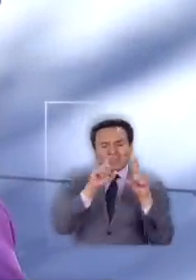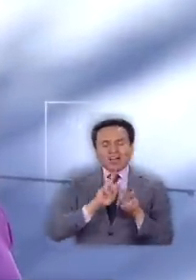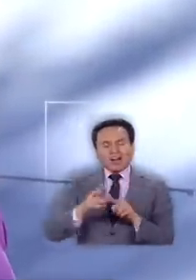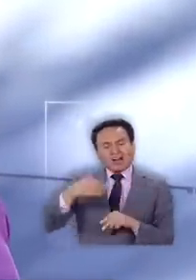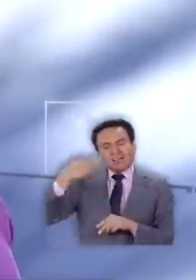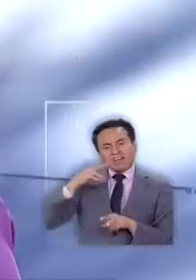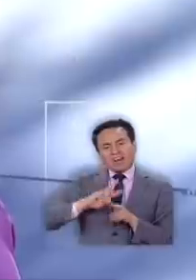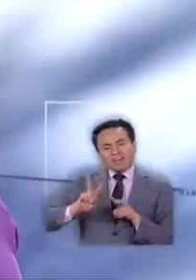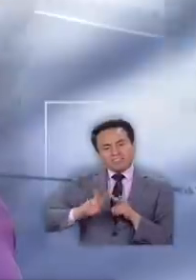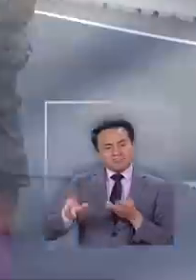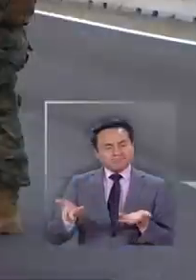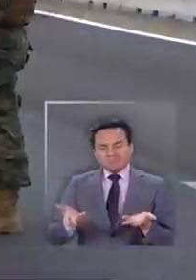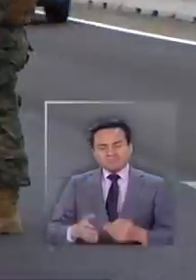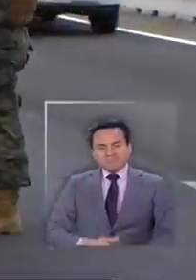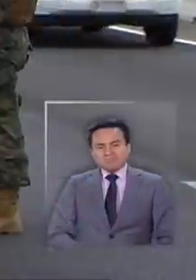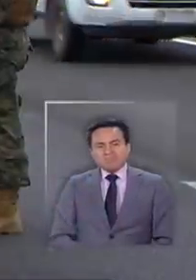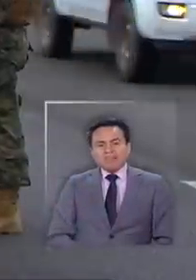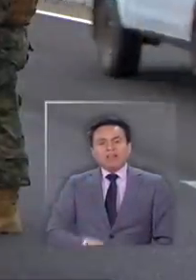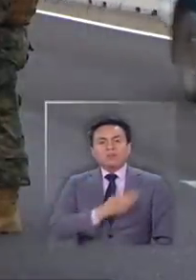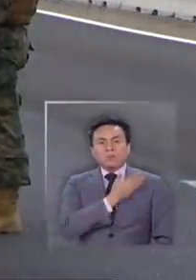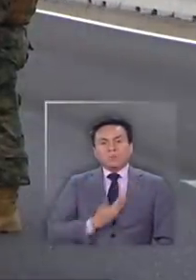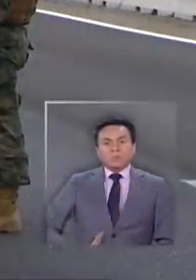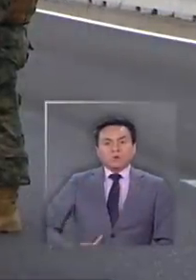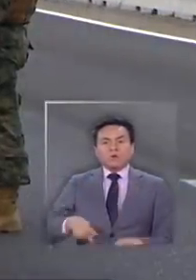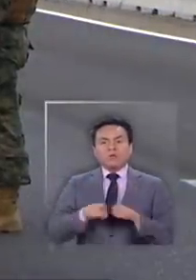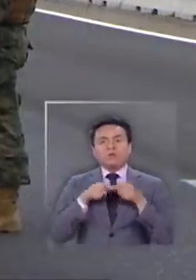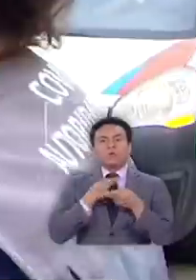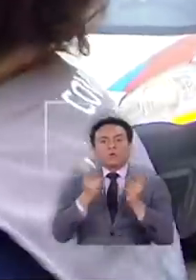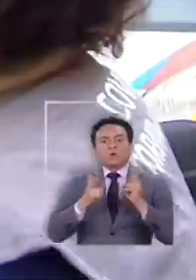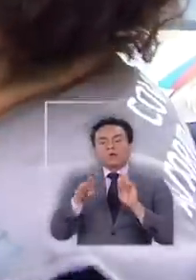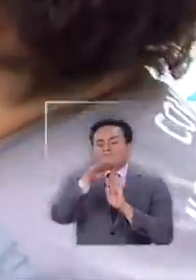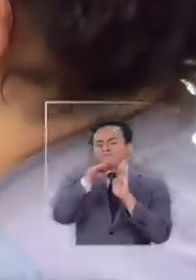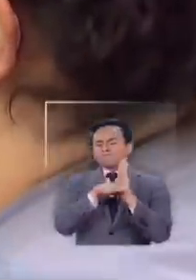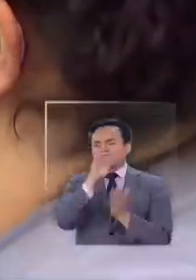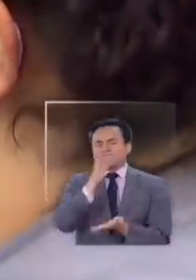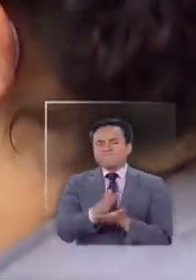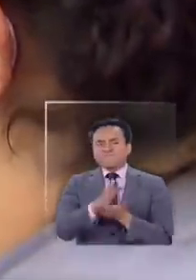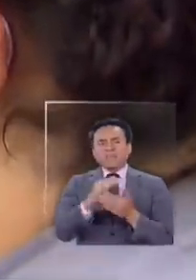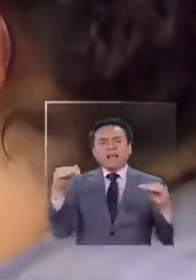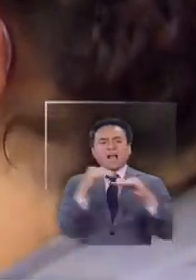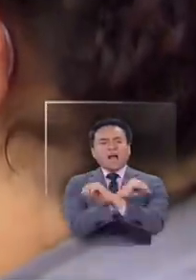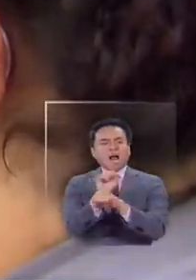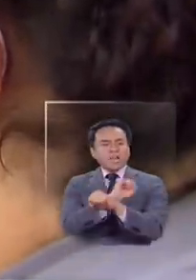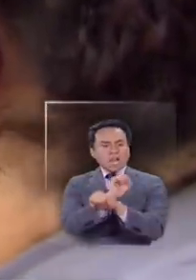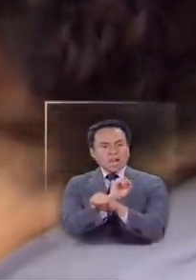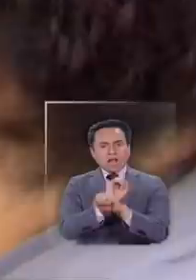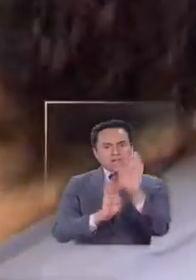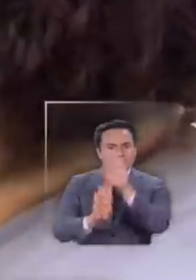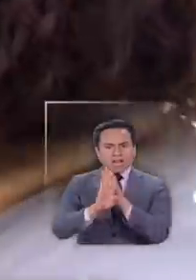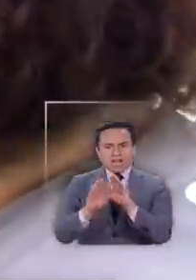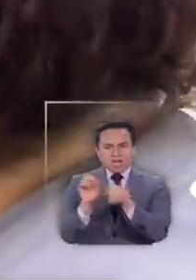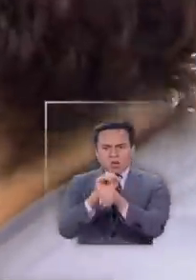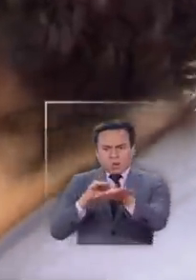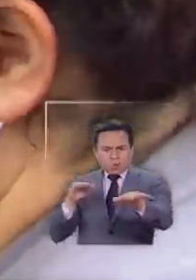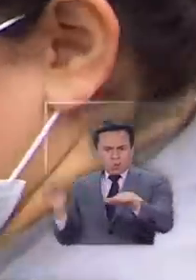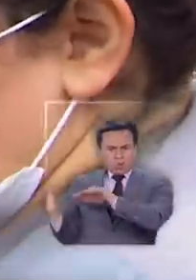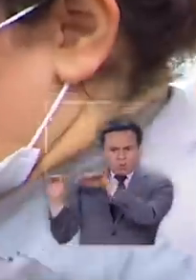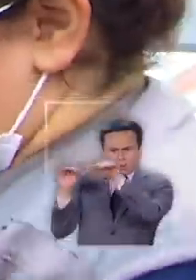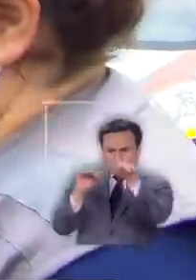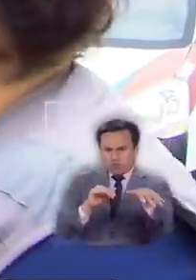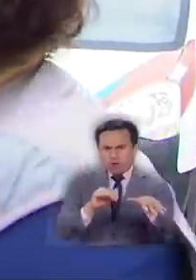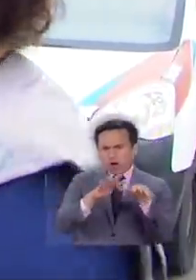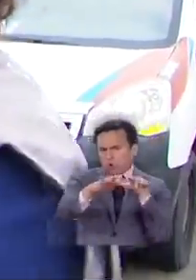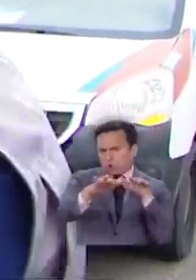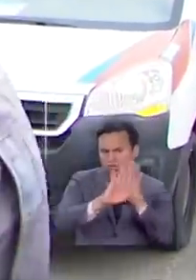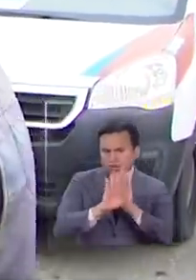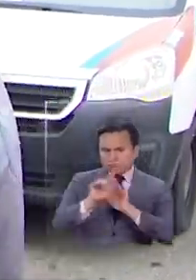que usualmente ellos realizan. El gobierno anunció medidas restrictivas en las carreteras para evitar el movimiento de turistas a la costa y